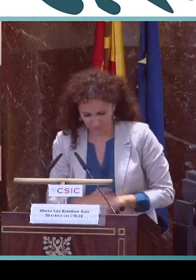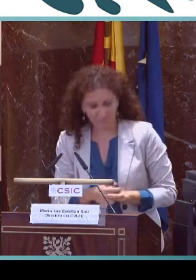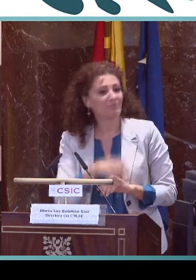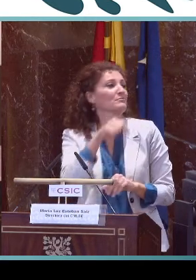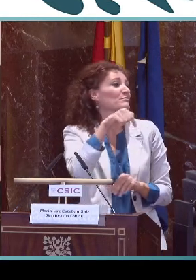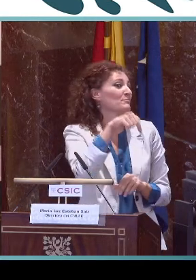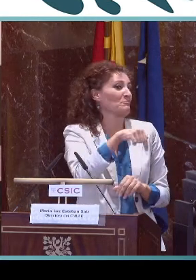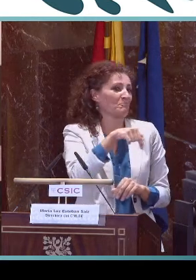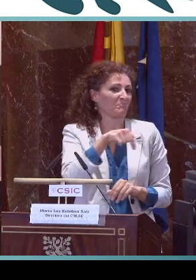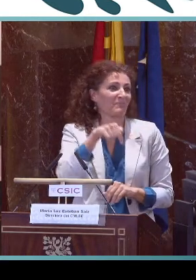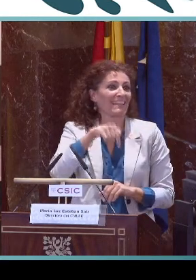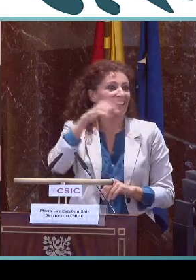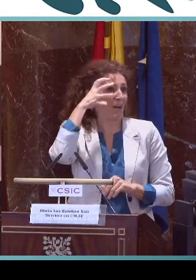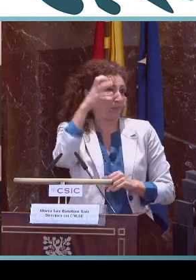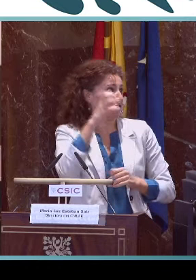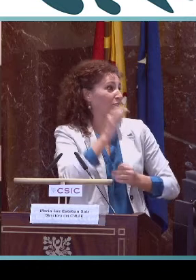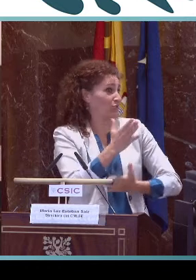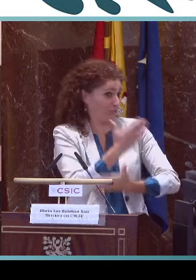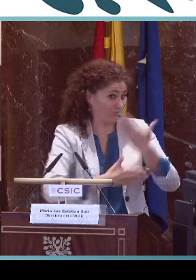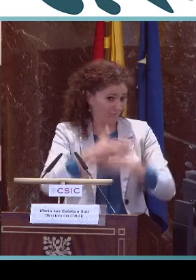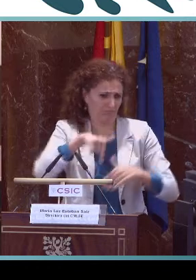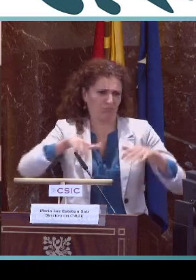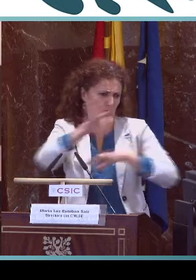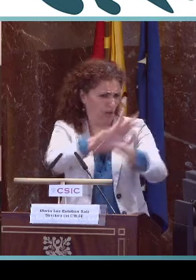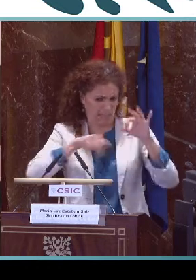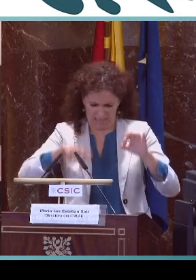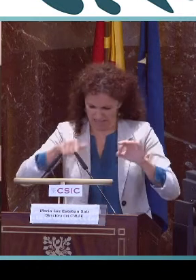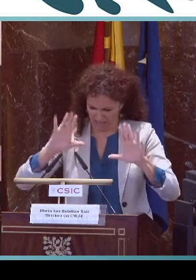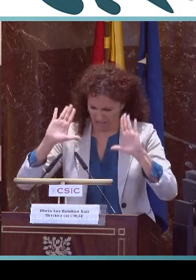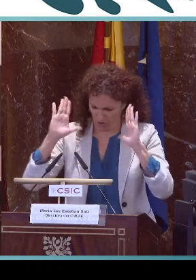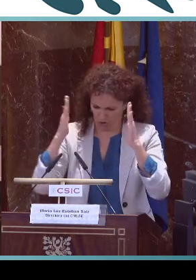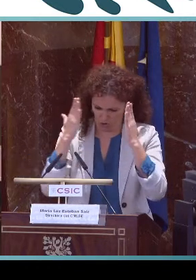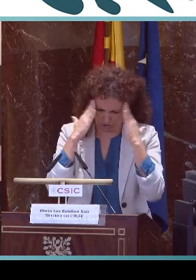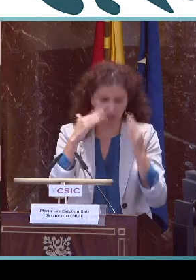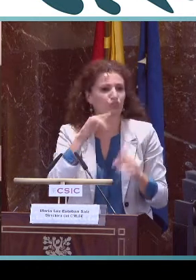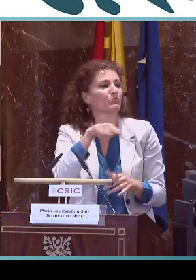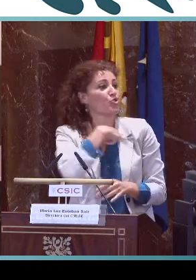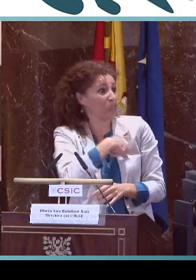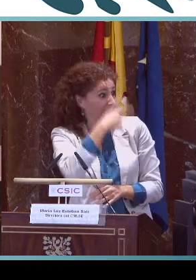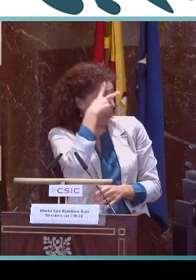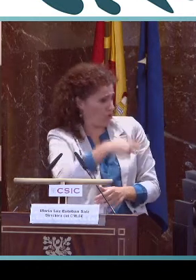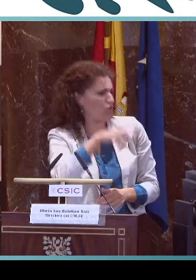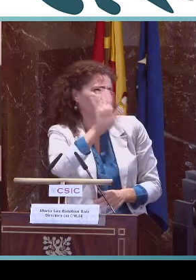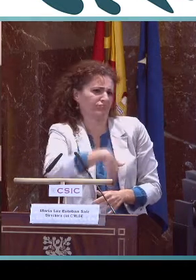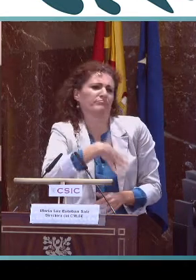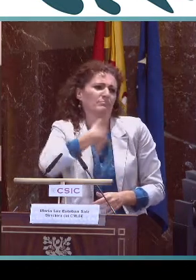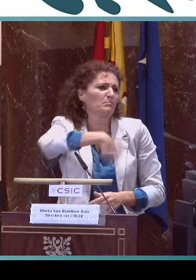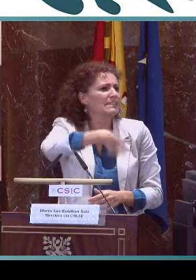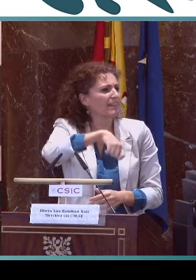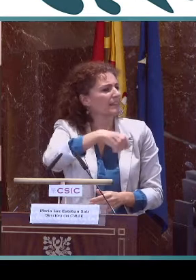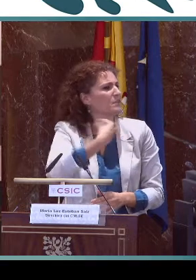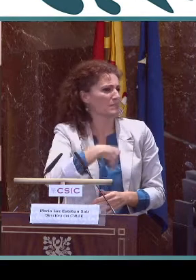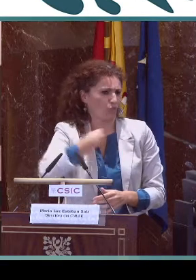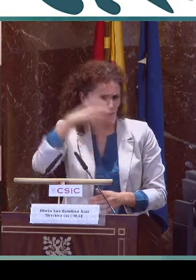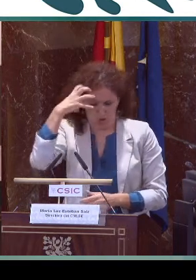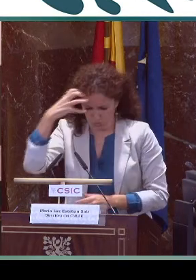evaluación de la lengua de signos española. El Real Patronato sobre Discapacidad organiza este congreso. El Comité de